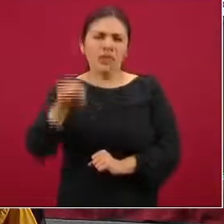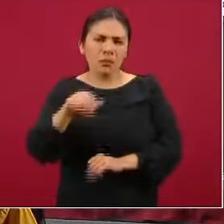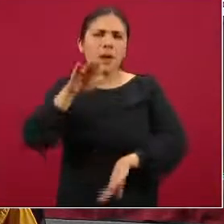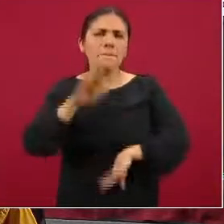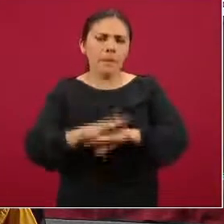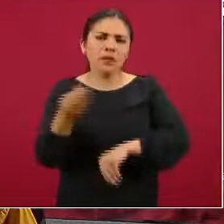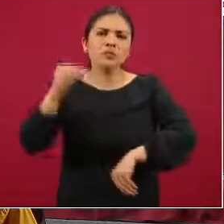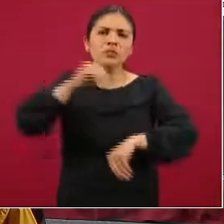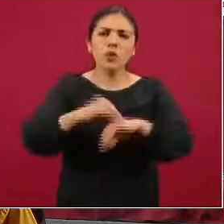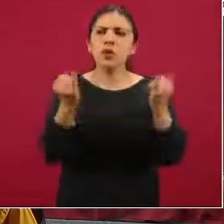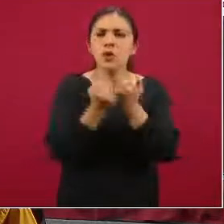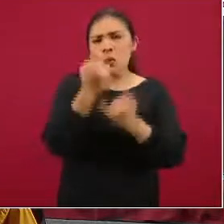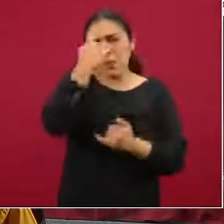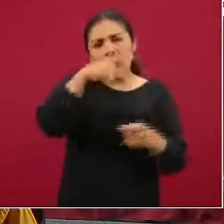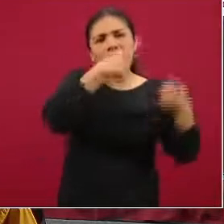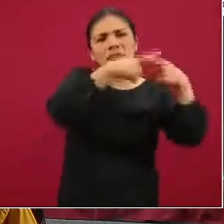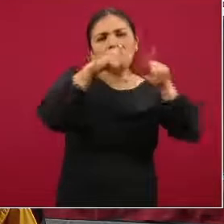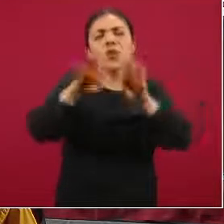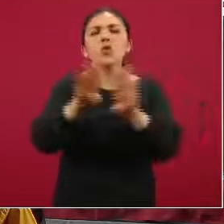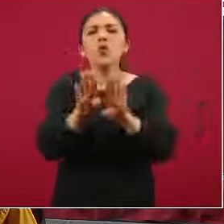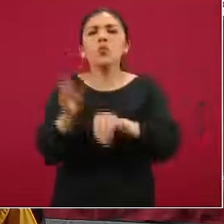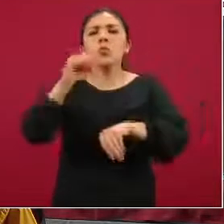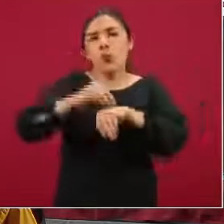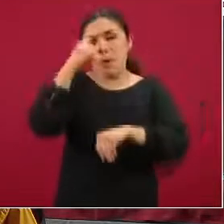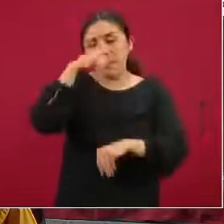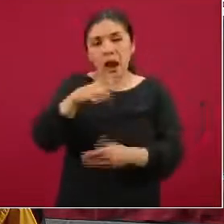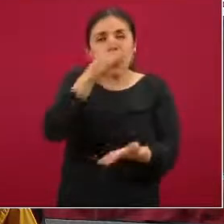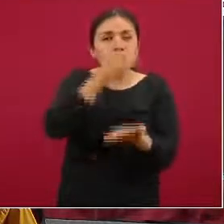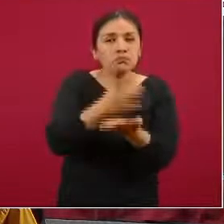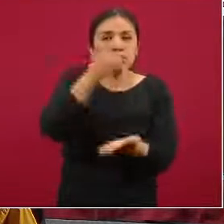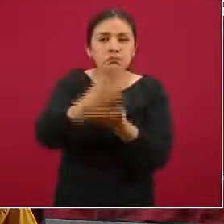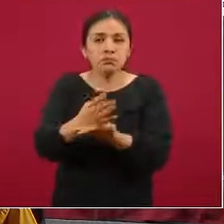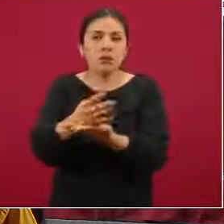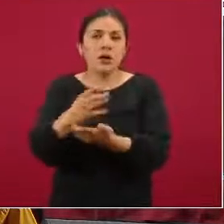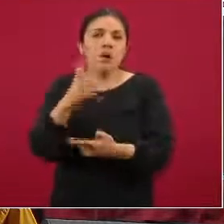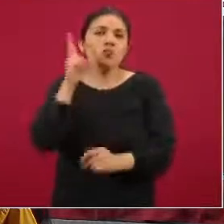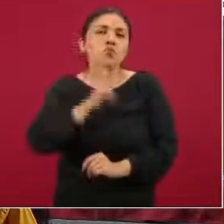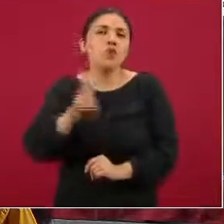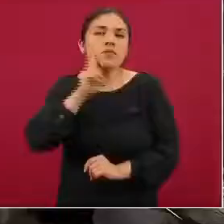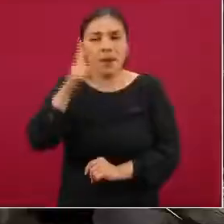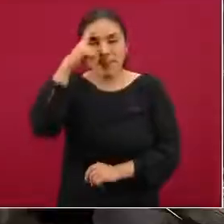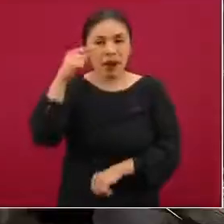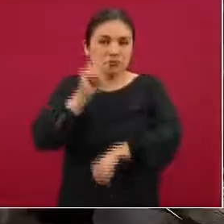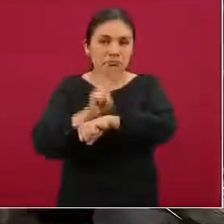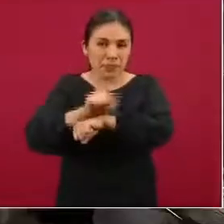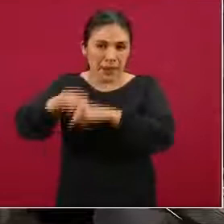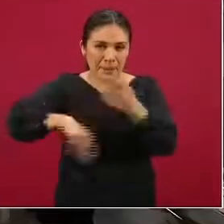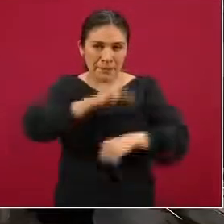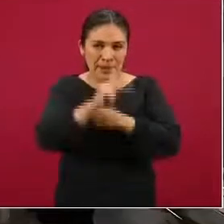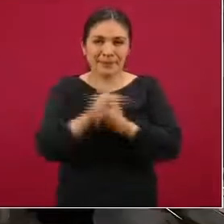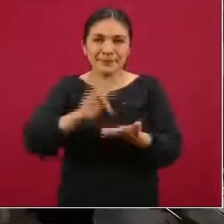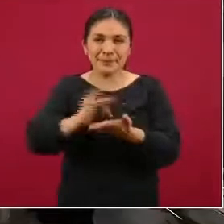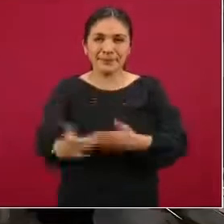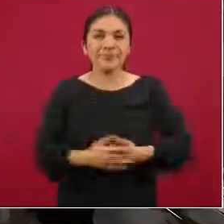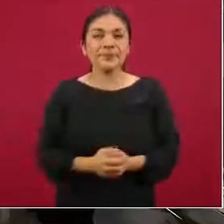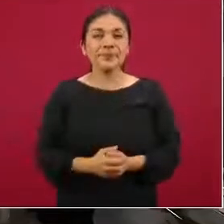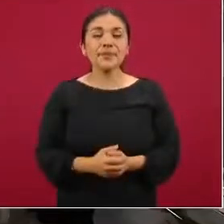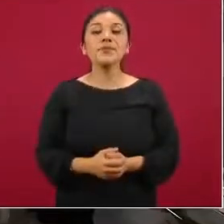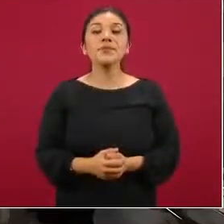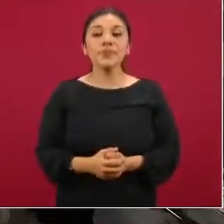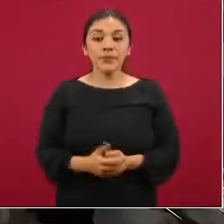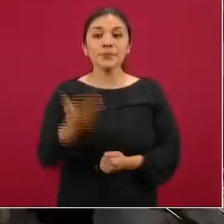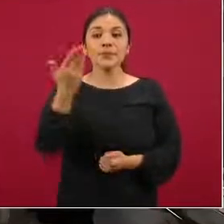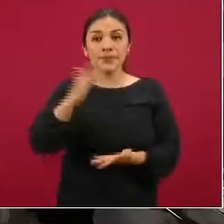incorporada también a los diferentes modelos de confirmación de casos y de vigilancia en el país. Muchas gracias. Muchas gracias,